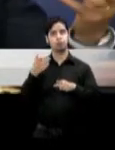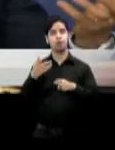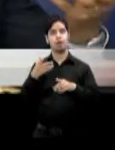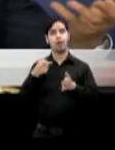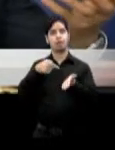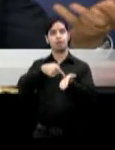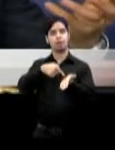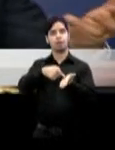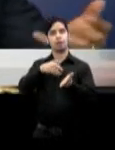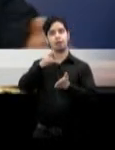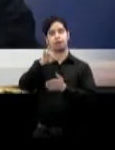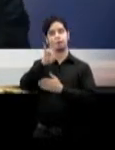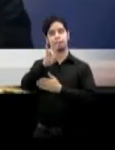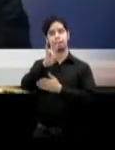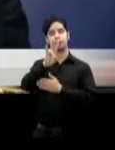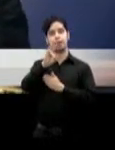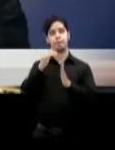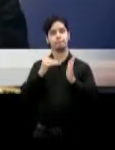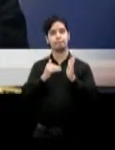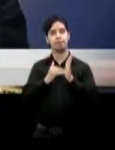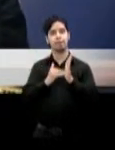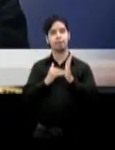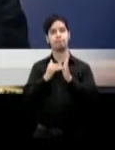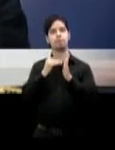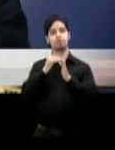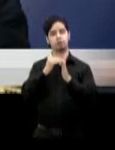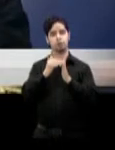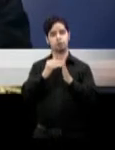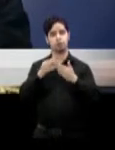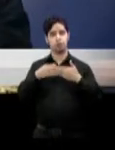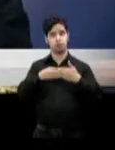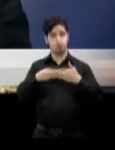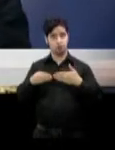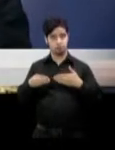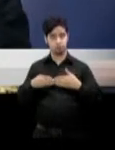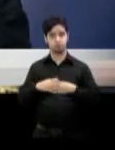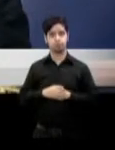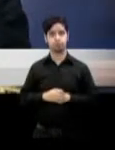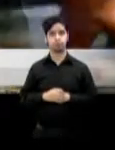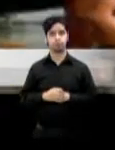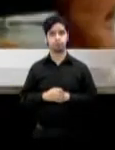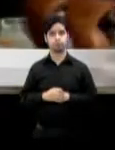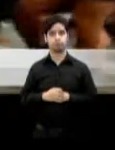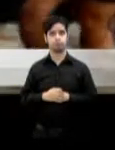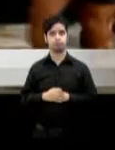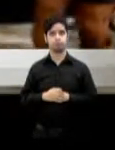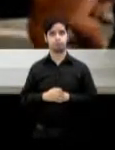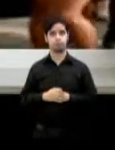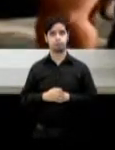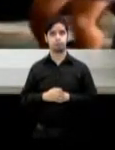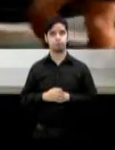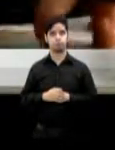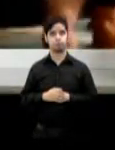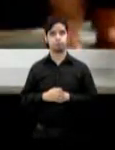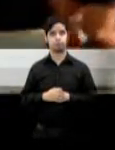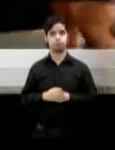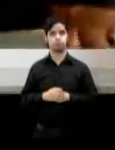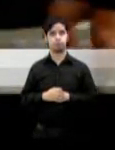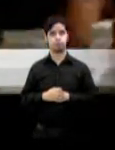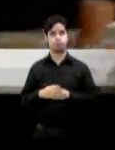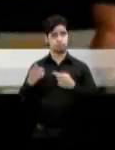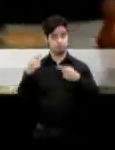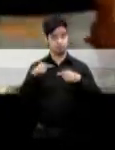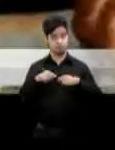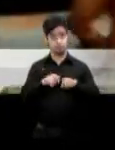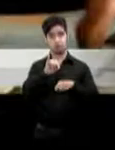de 7.000 millones de dólares en intereses acumulados hasta la fecha. Mientras en Indonesia, hoy se renovó